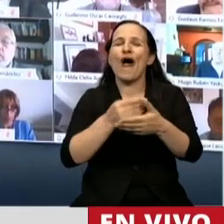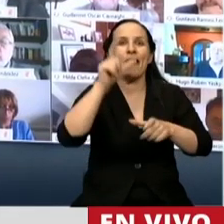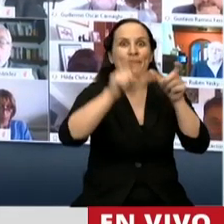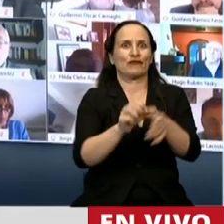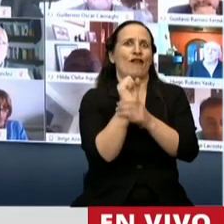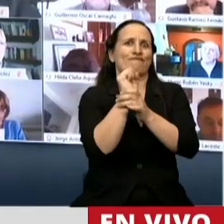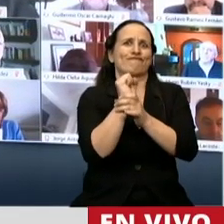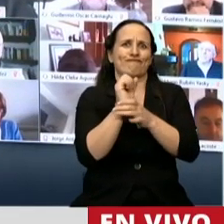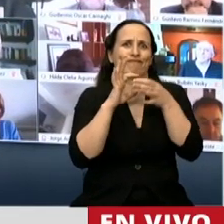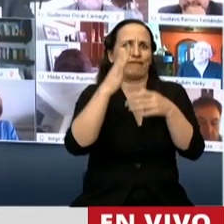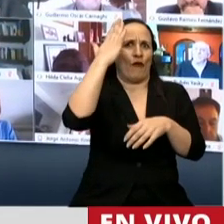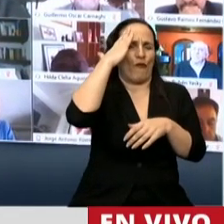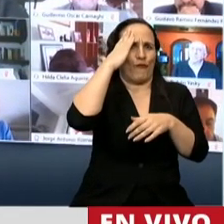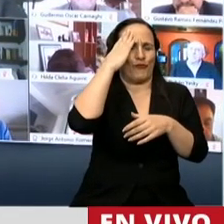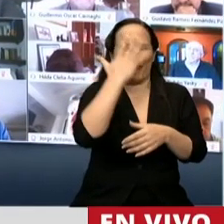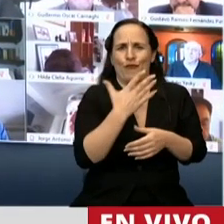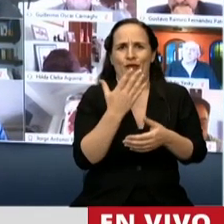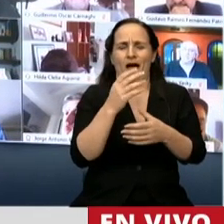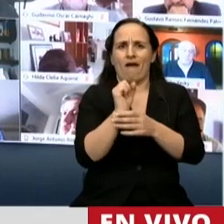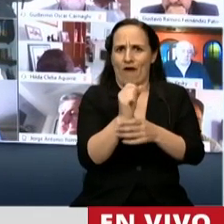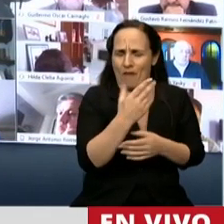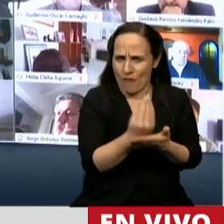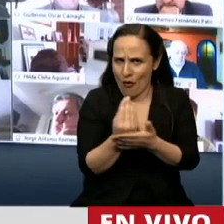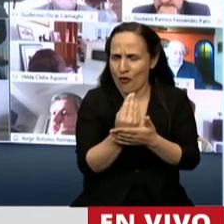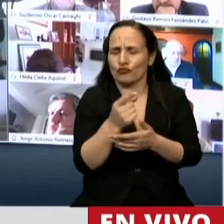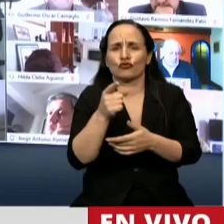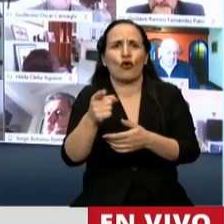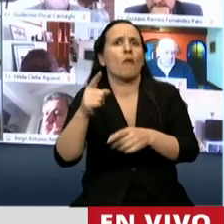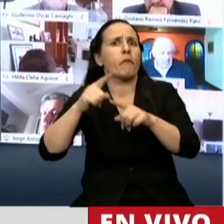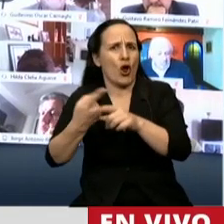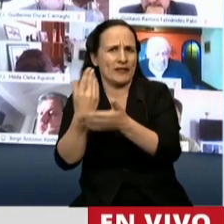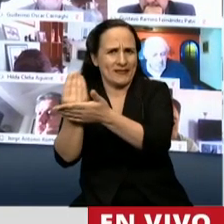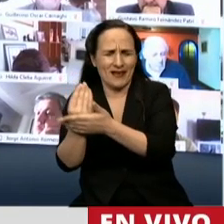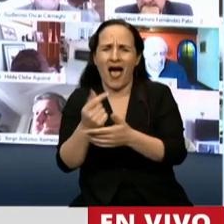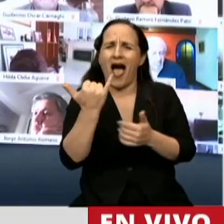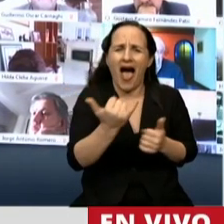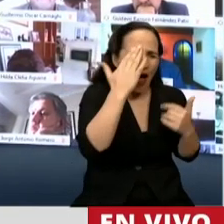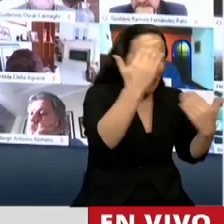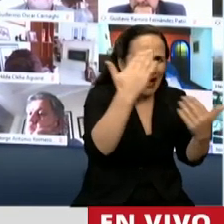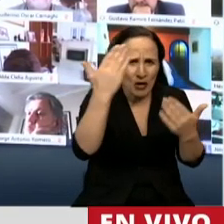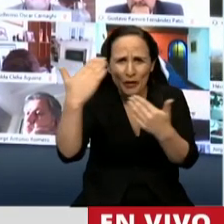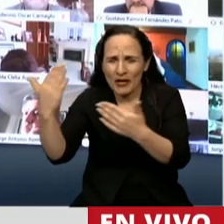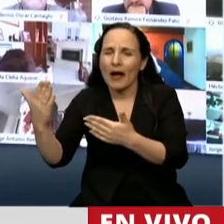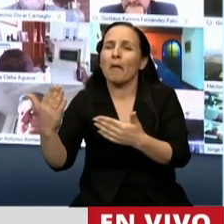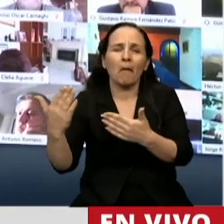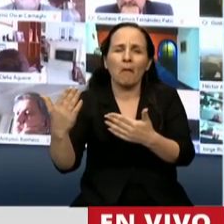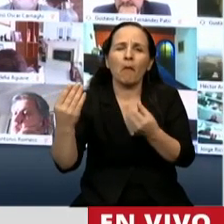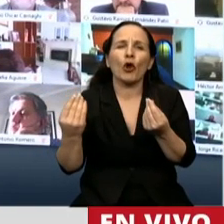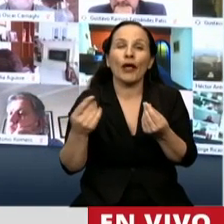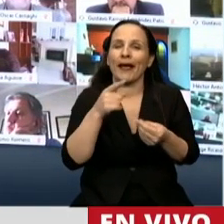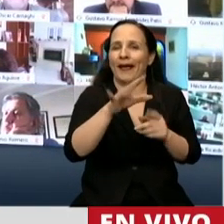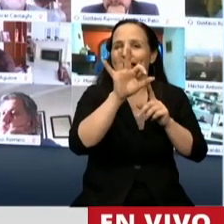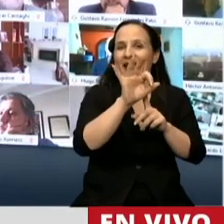personalidades de la cultura, de la política también, que son una muestra de la huella que deja